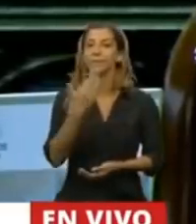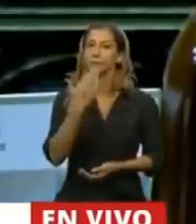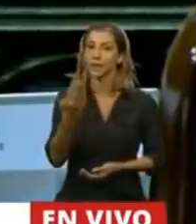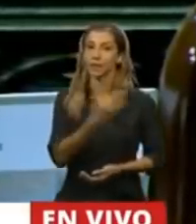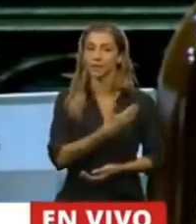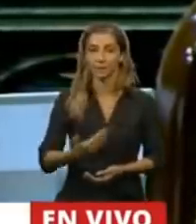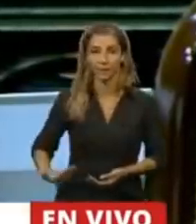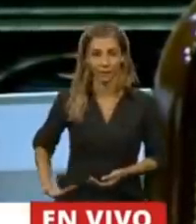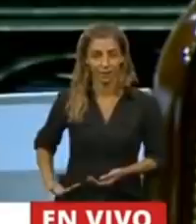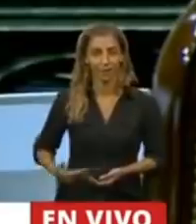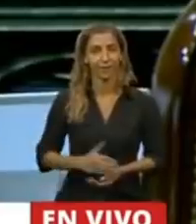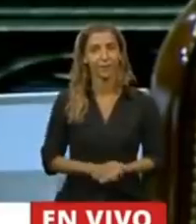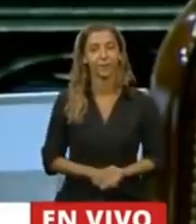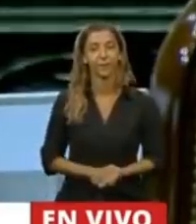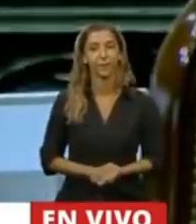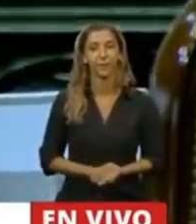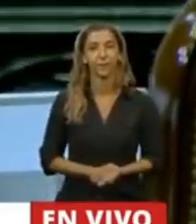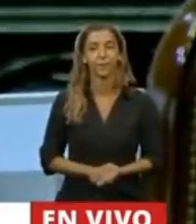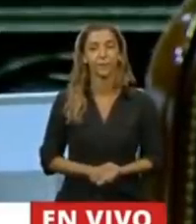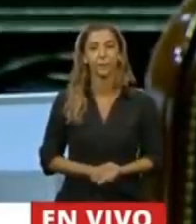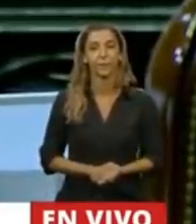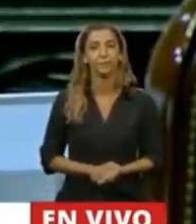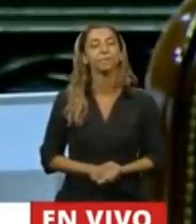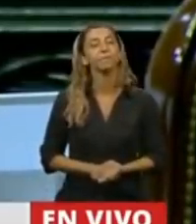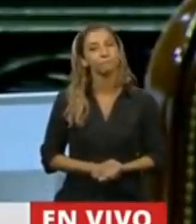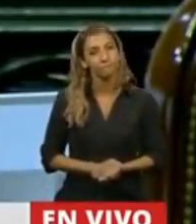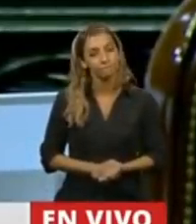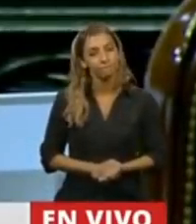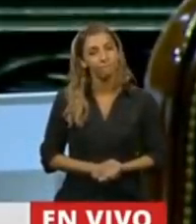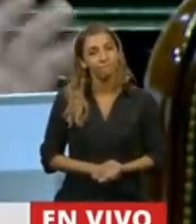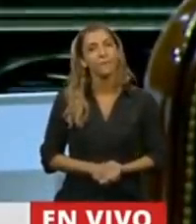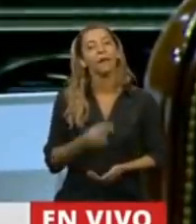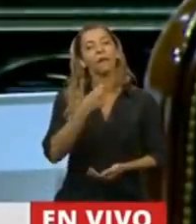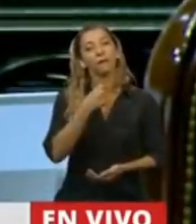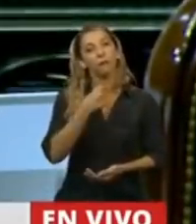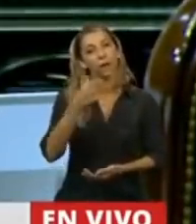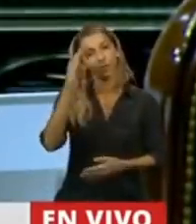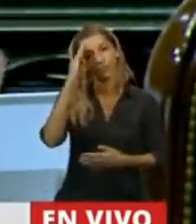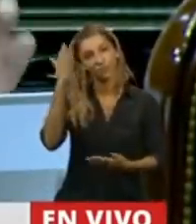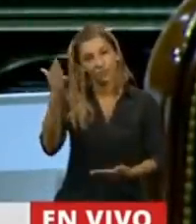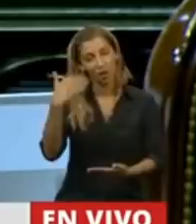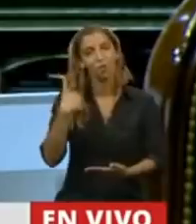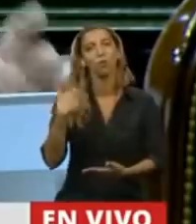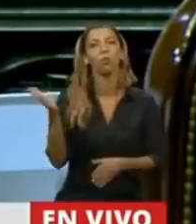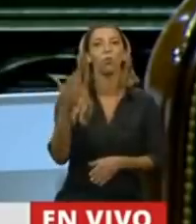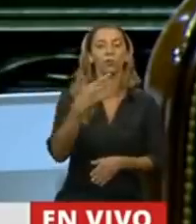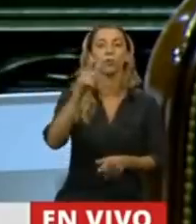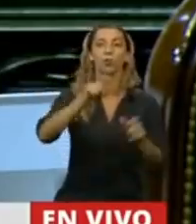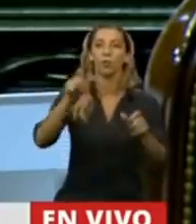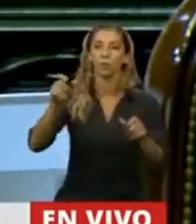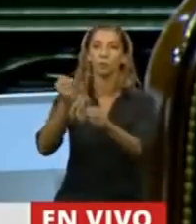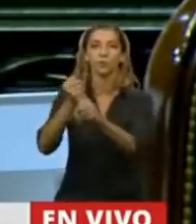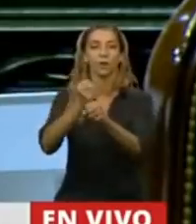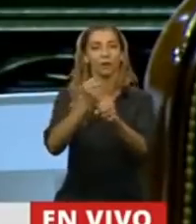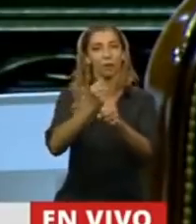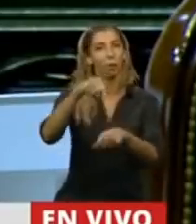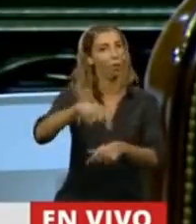Antes de empezar, un saludo y un agradecimiento a todas las empleadas, empleados, trabajadores y trabajoras del